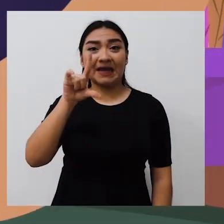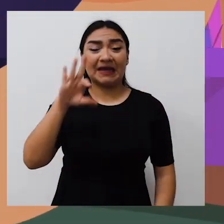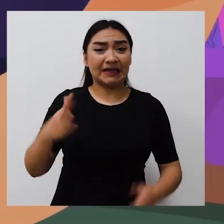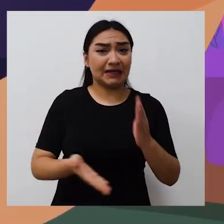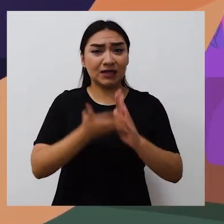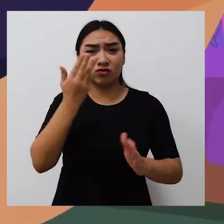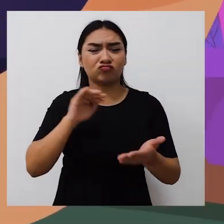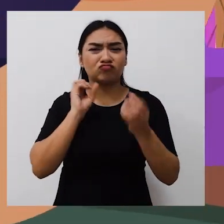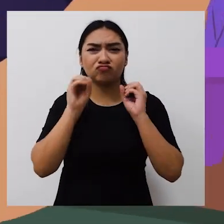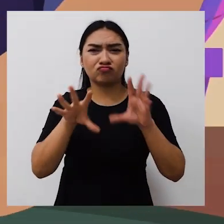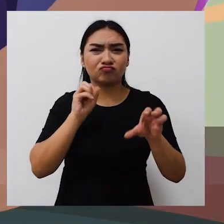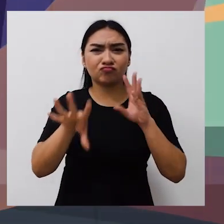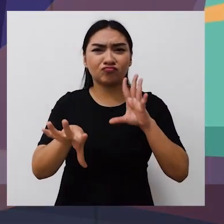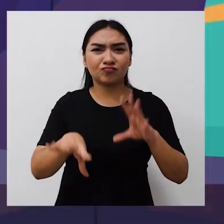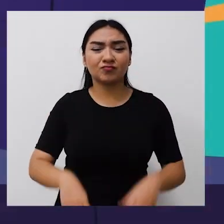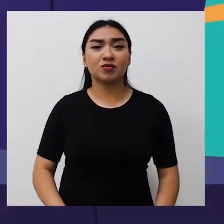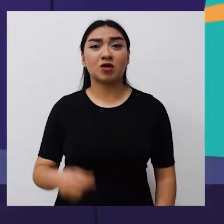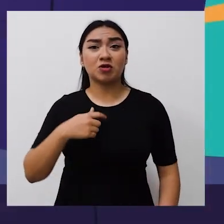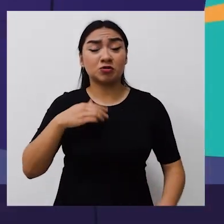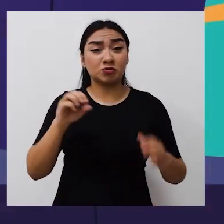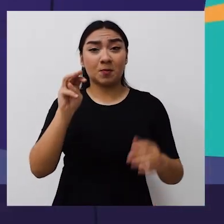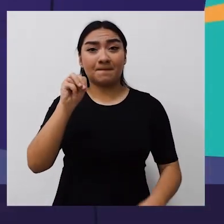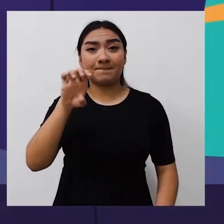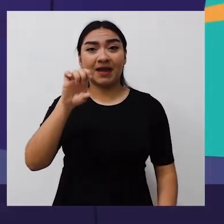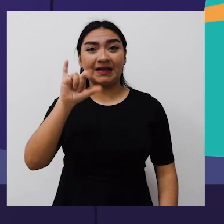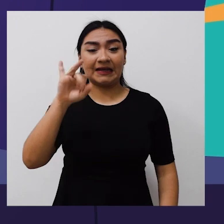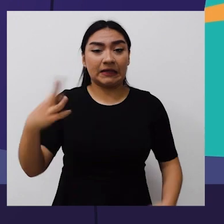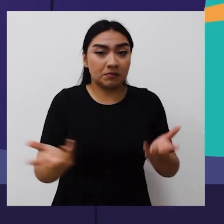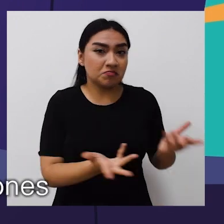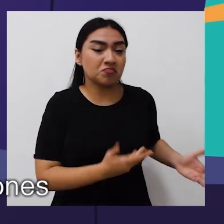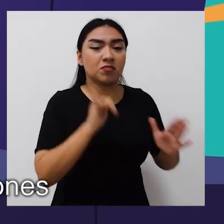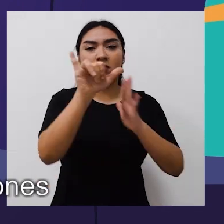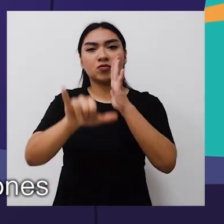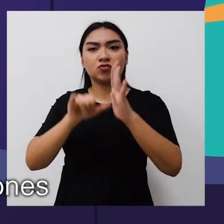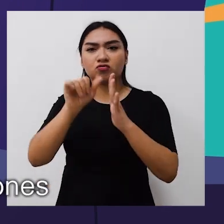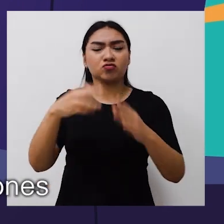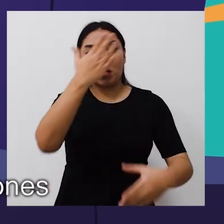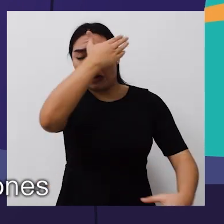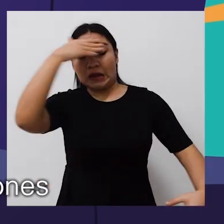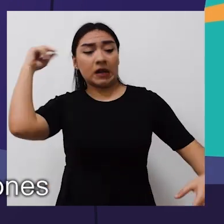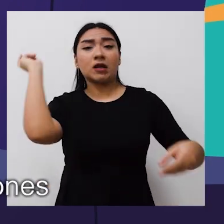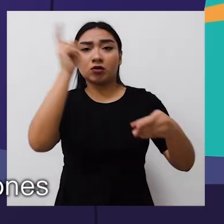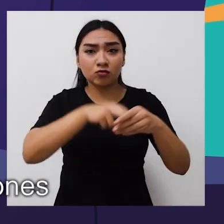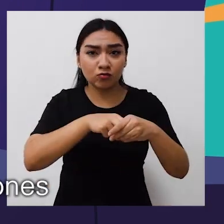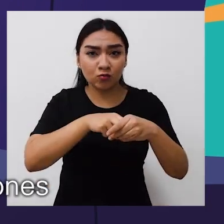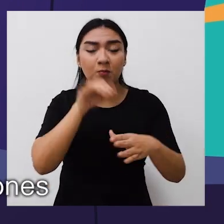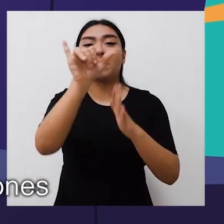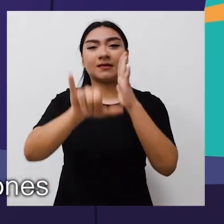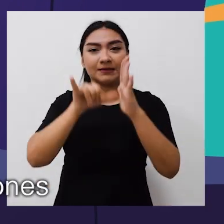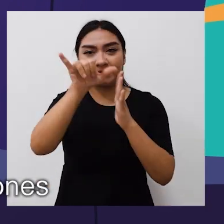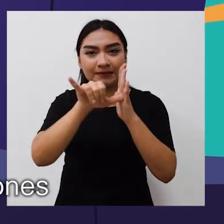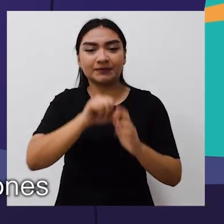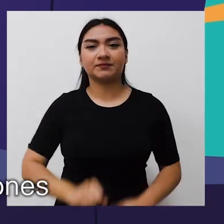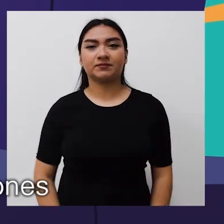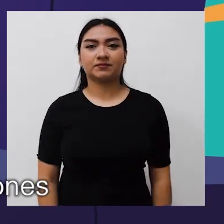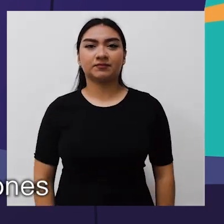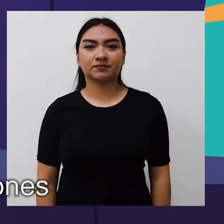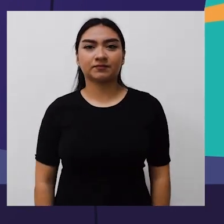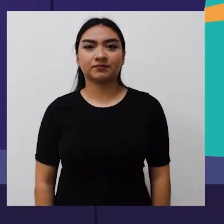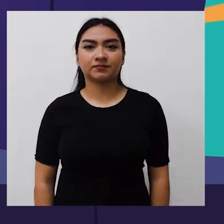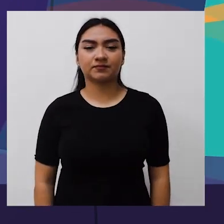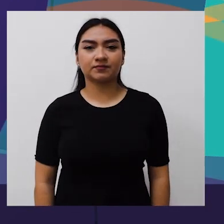Esto es Meli Contamás. Yo soy Meli, bienvenido a mi canal. No olvides suscribirte y activar la campanita de notificaciones.